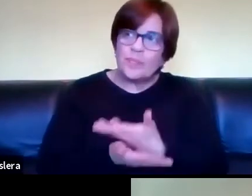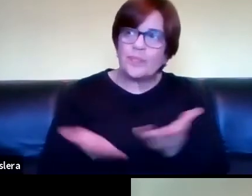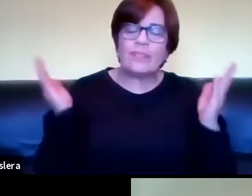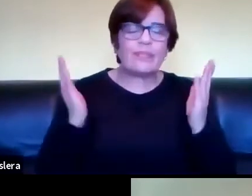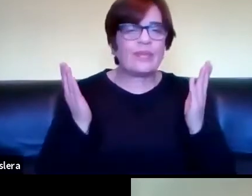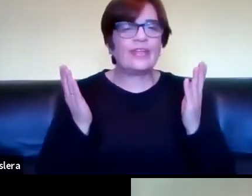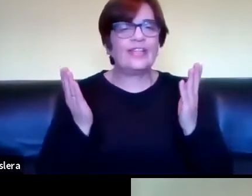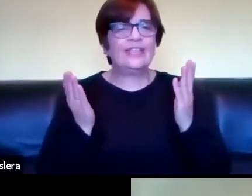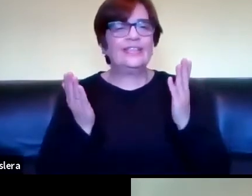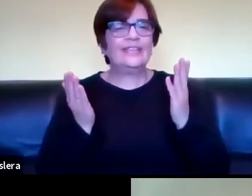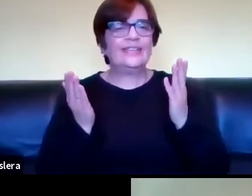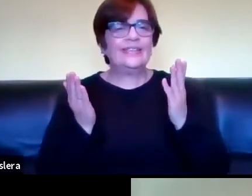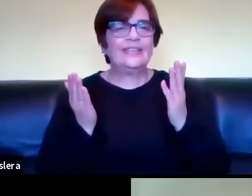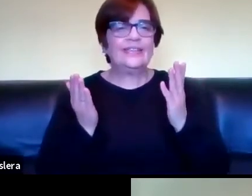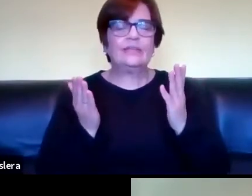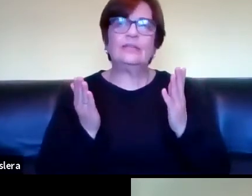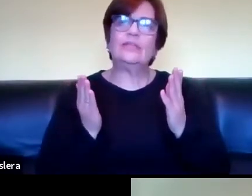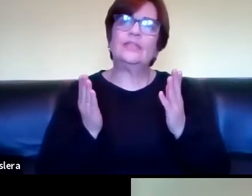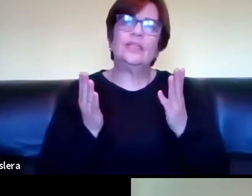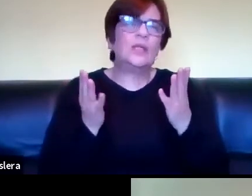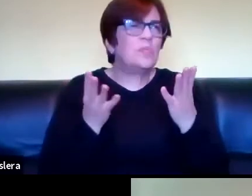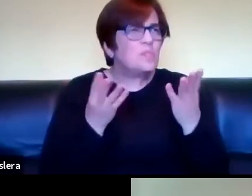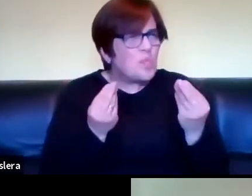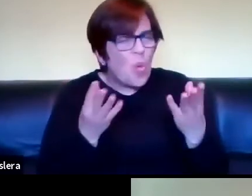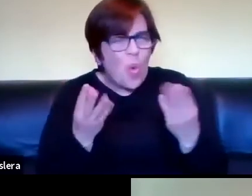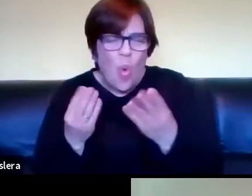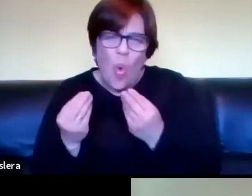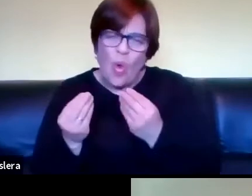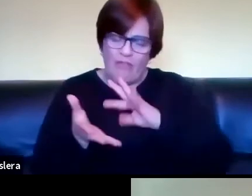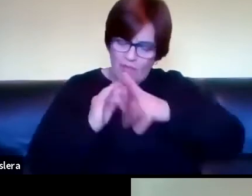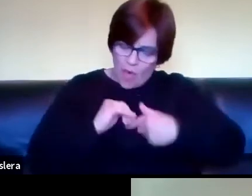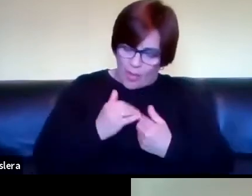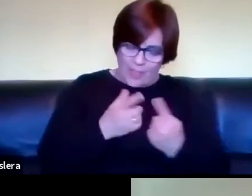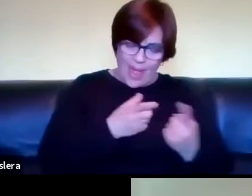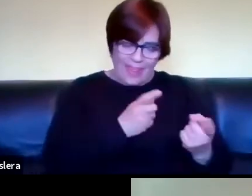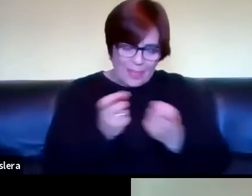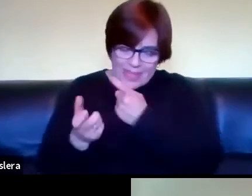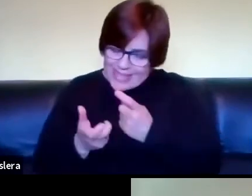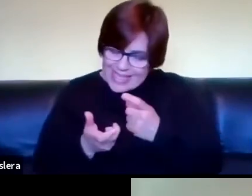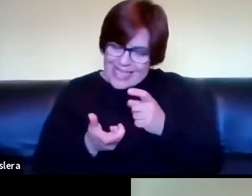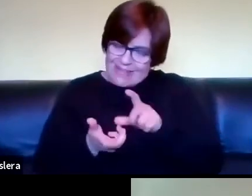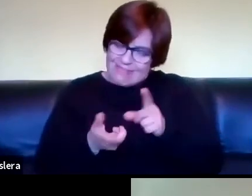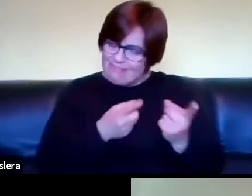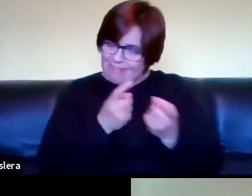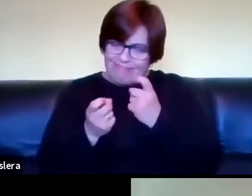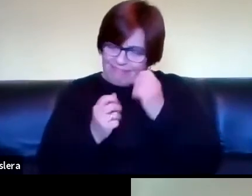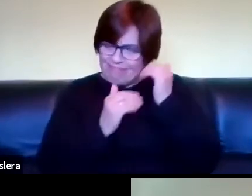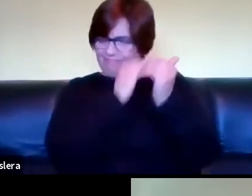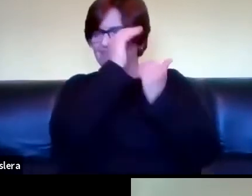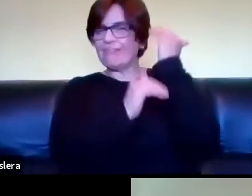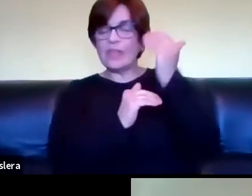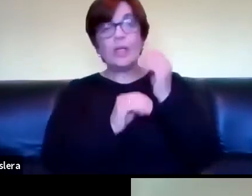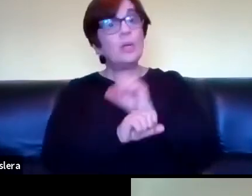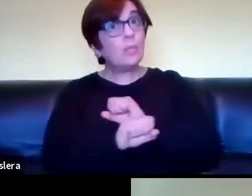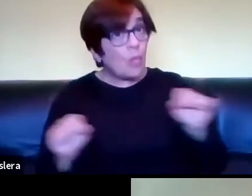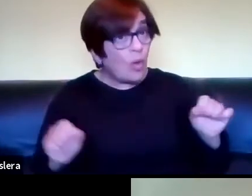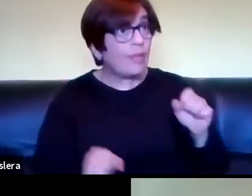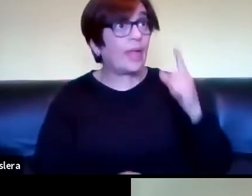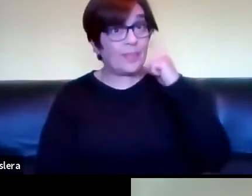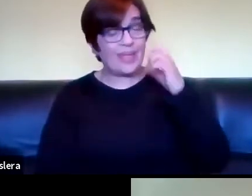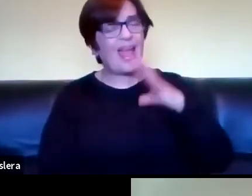y de bueno como las múltiples alfabetizaciones de si existía experiencia